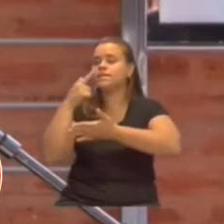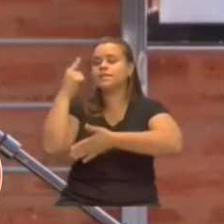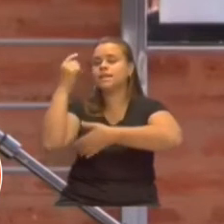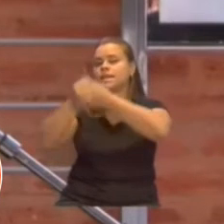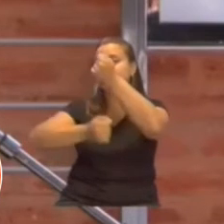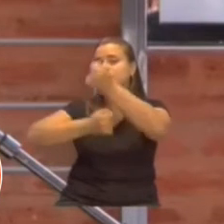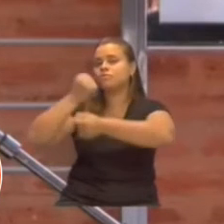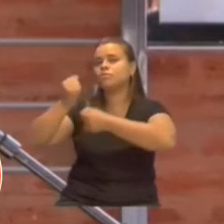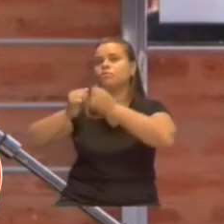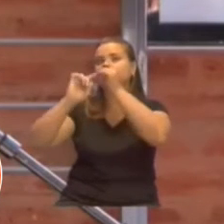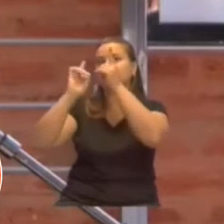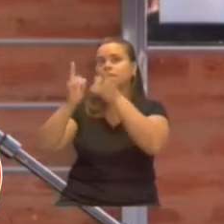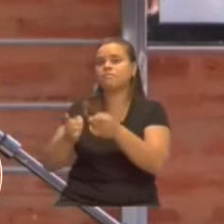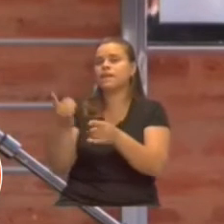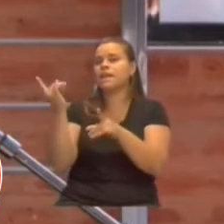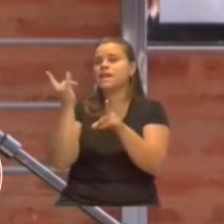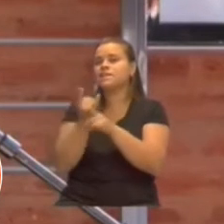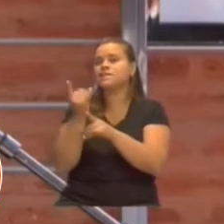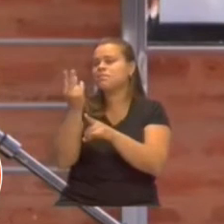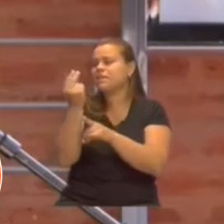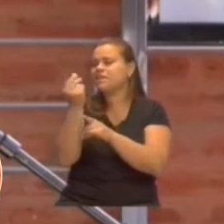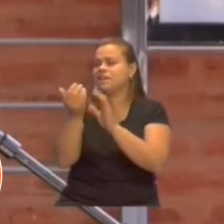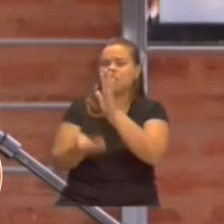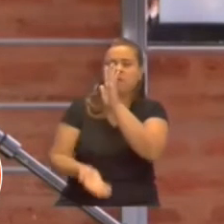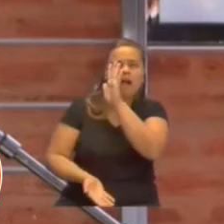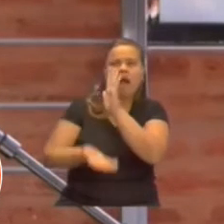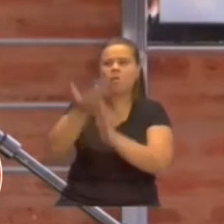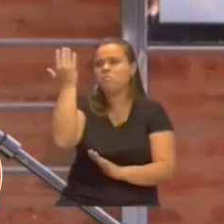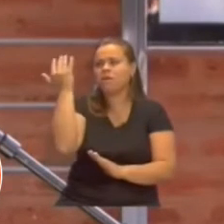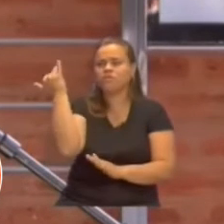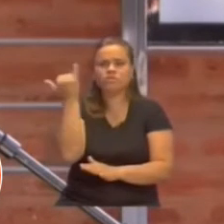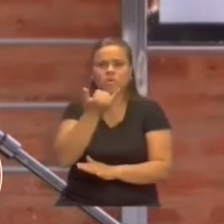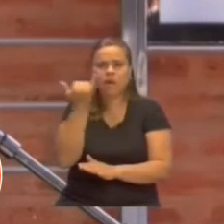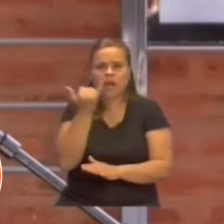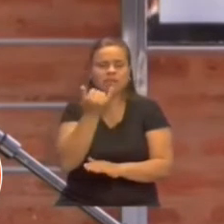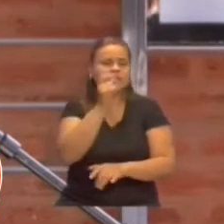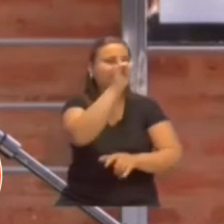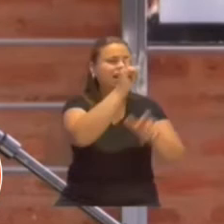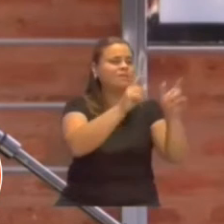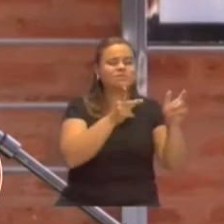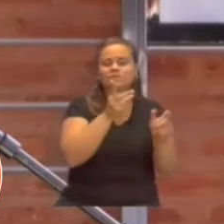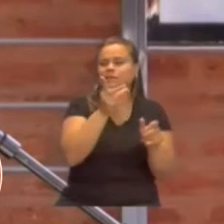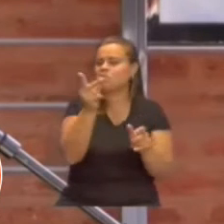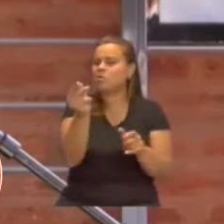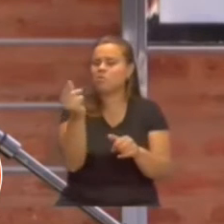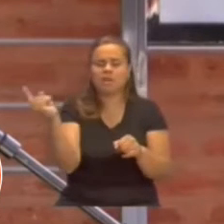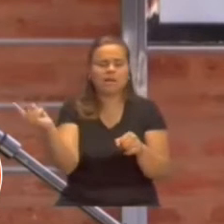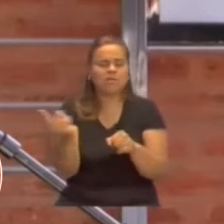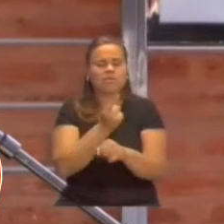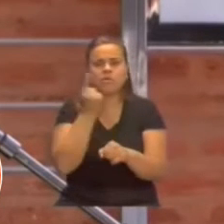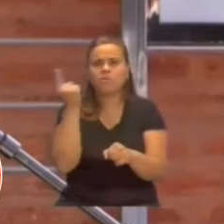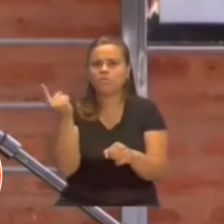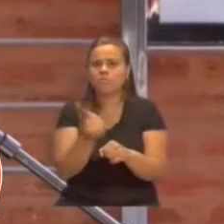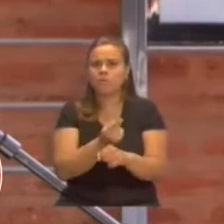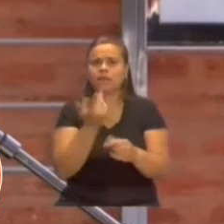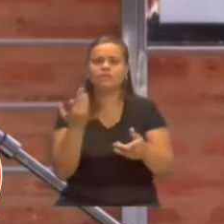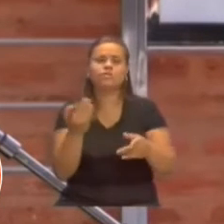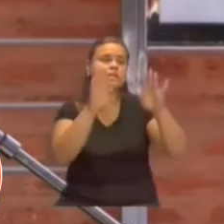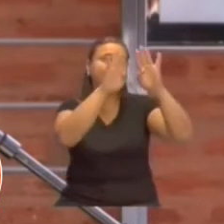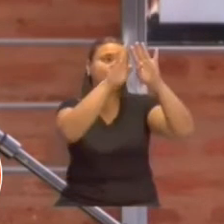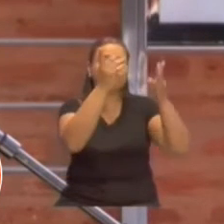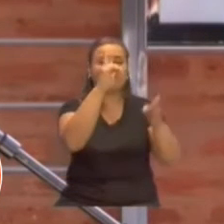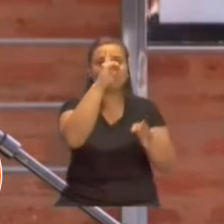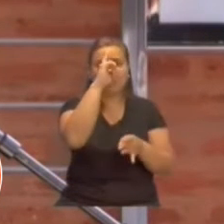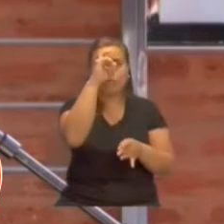lo que se producen es aumentos exponenciales en los medicamentos, la gente no puede comprar, demanda más en el hospital público y en el